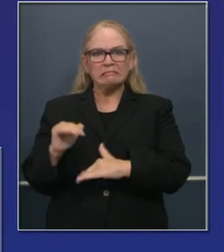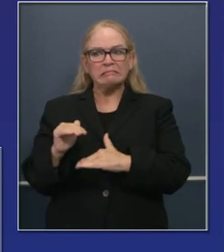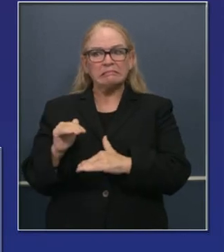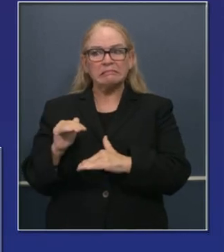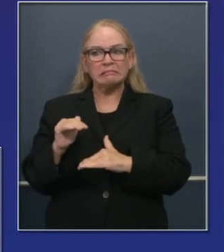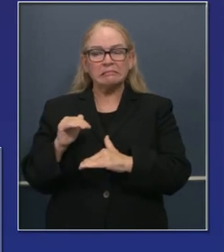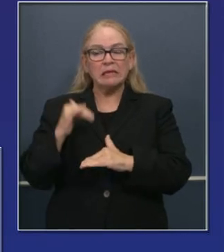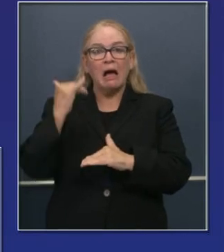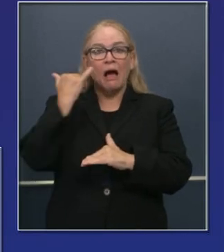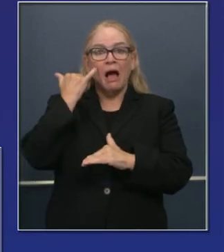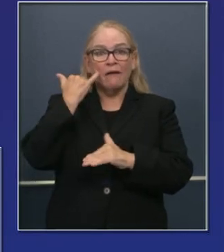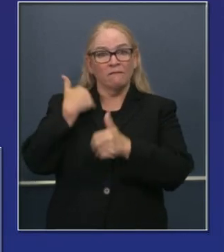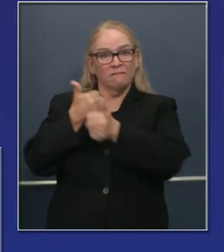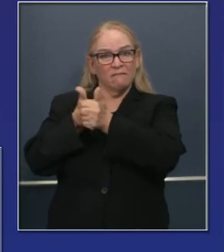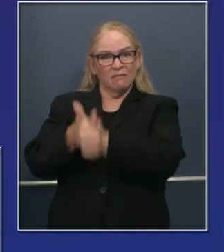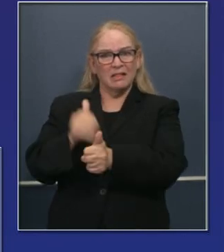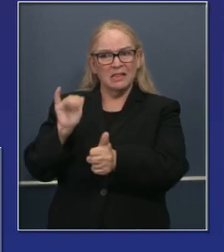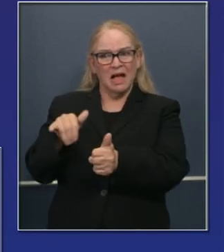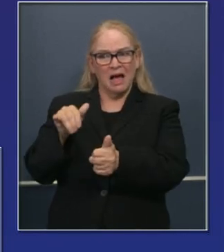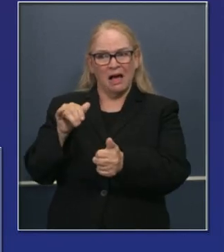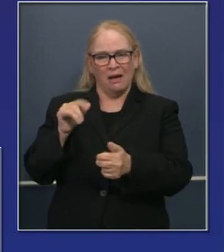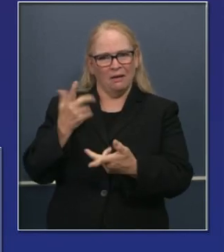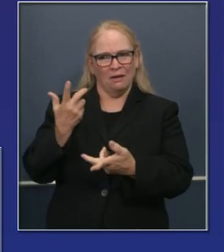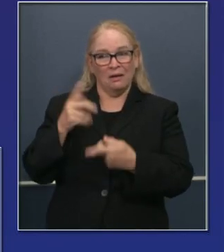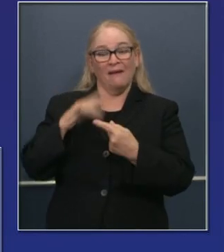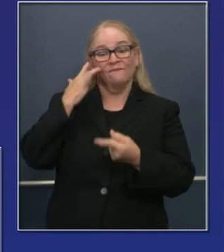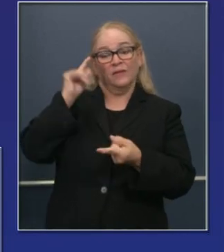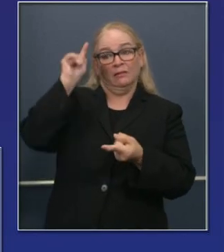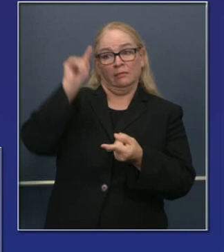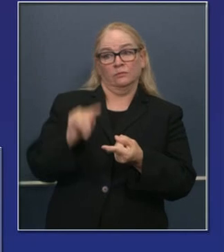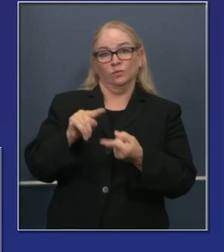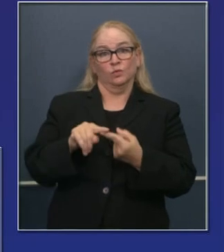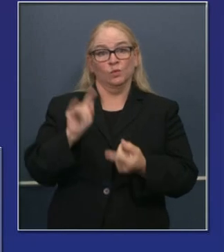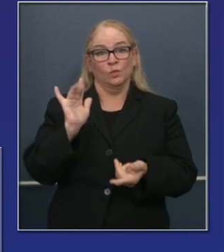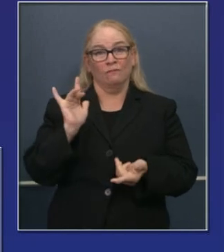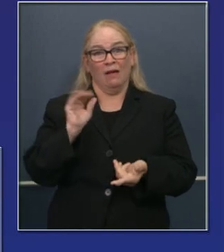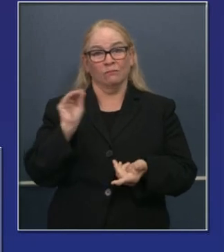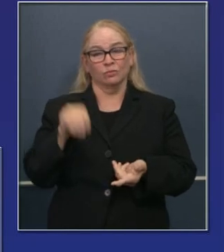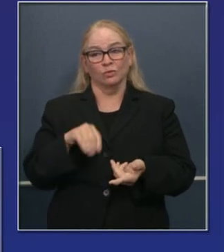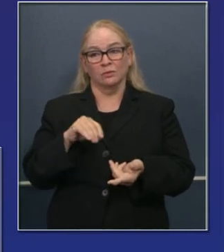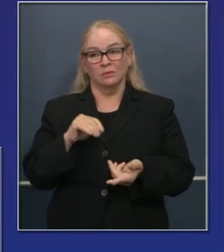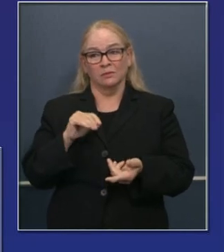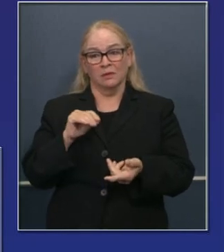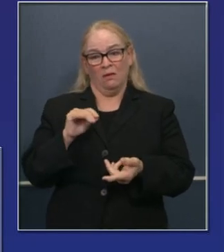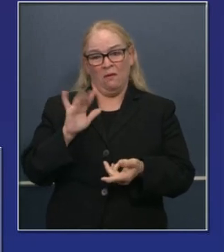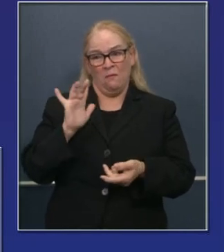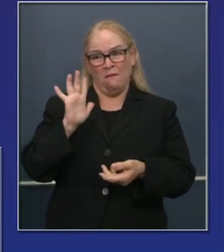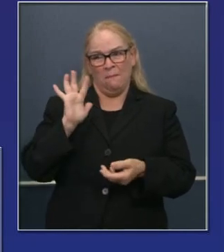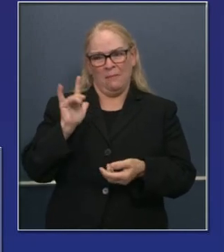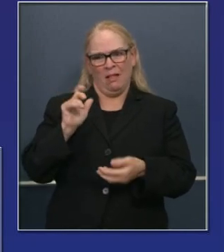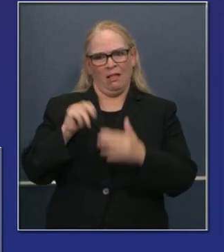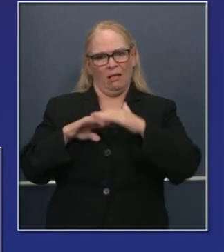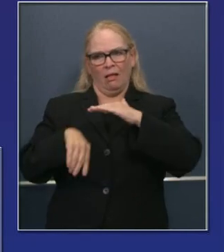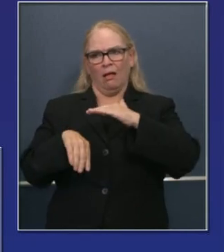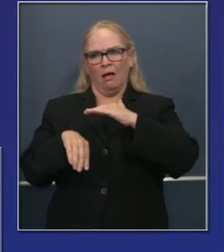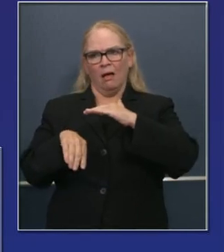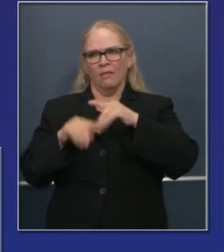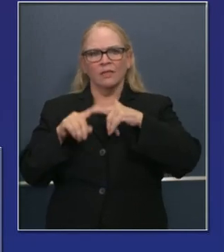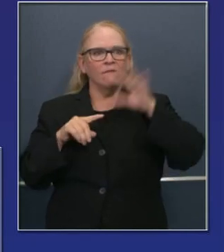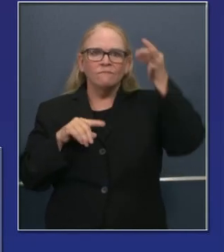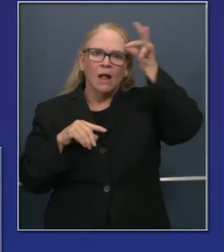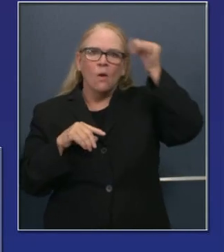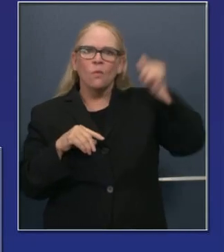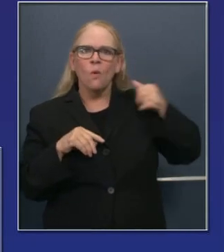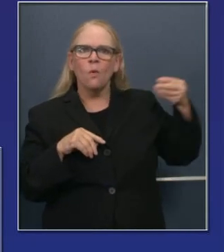mil millones. Si ese fondo baja a 25 mil millones o menos, entonces esos dólares federales desaparecen. Si el estado de